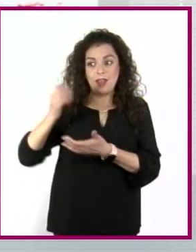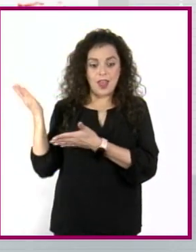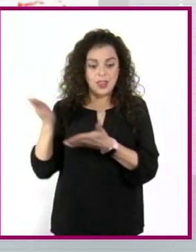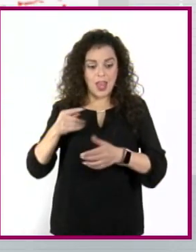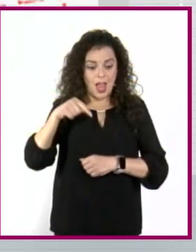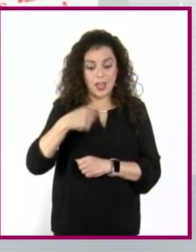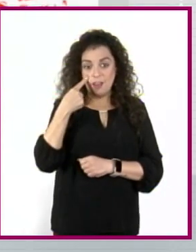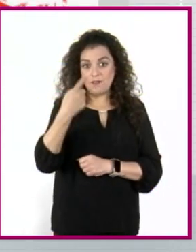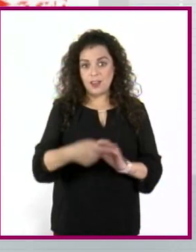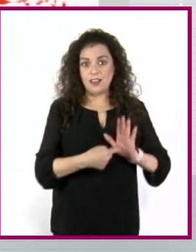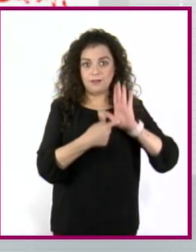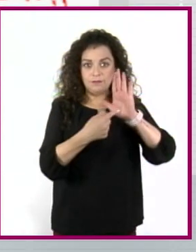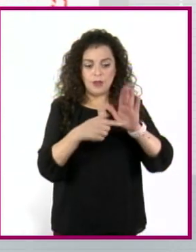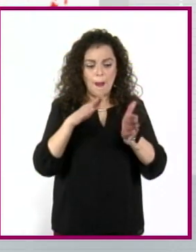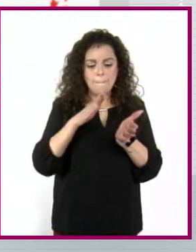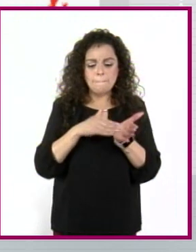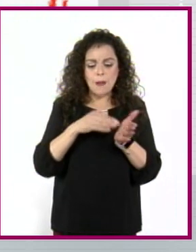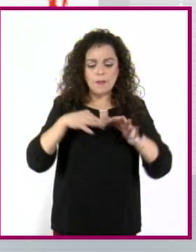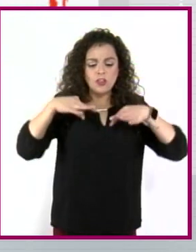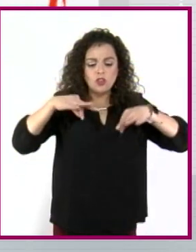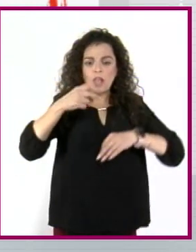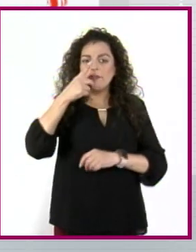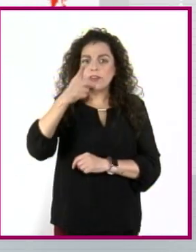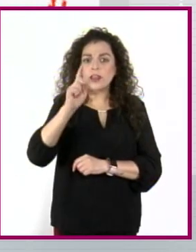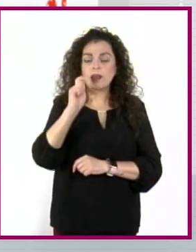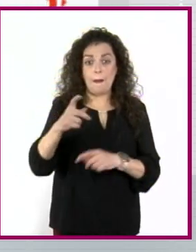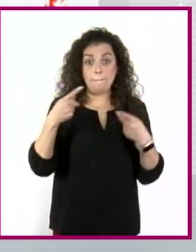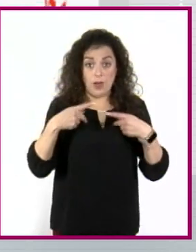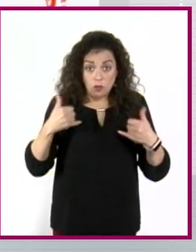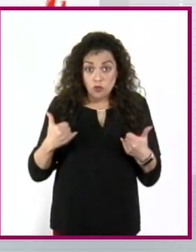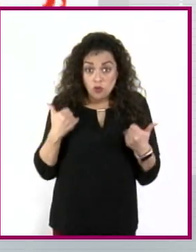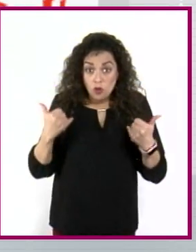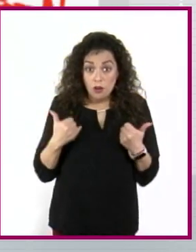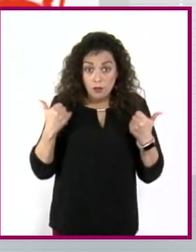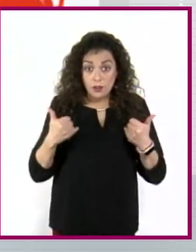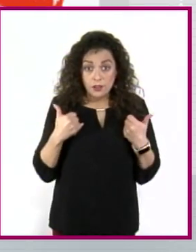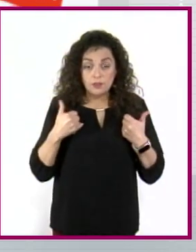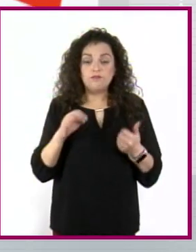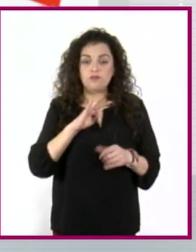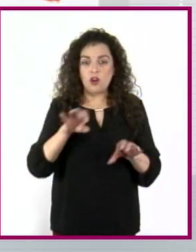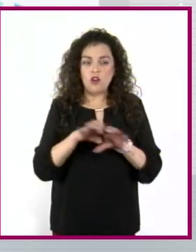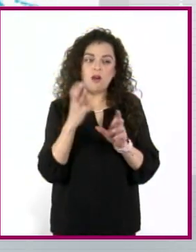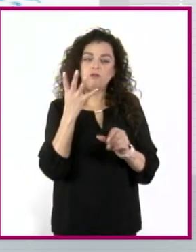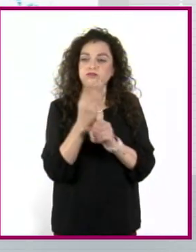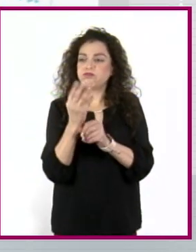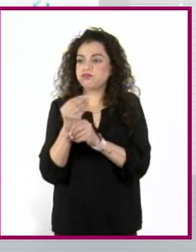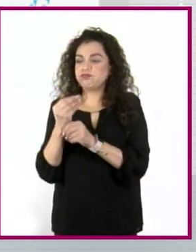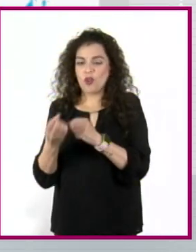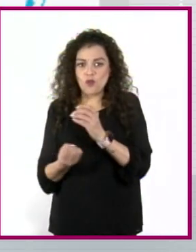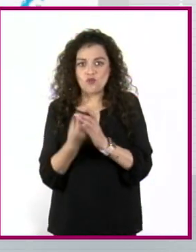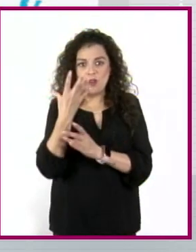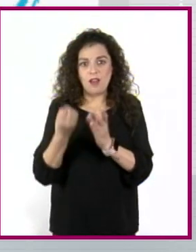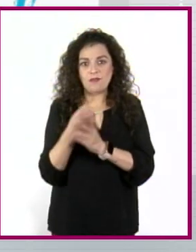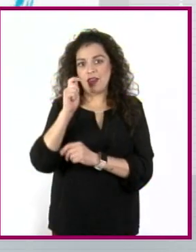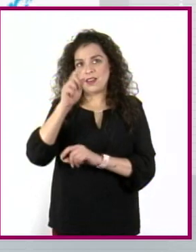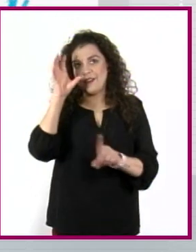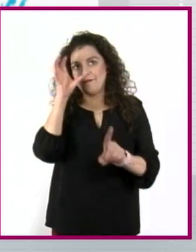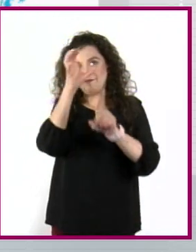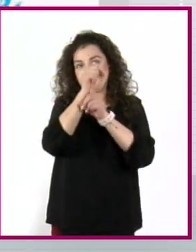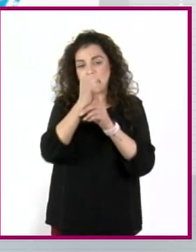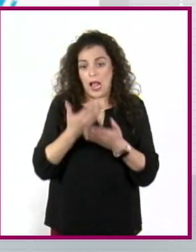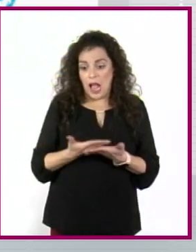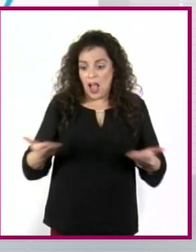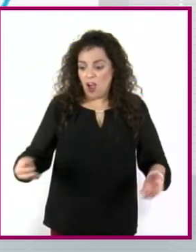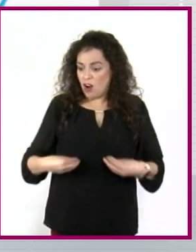El documento plantea que es indudable que las personas jóvenes puedan aportar soluciones innovadoras a los retos que plantea el mundo